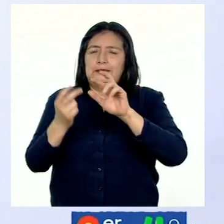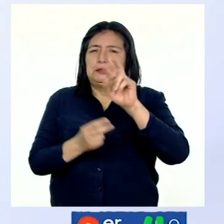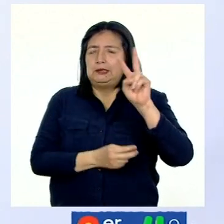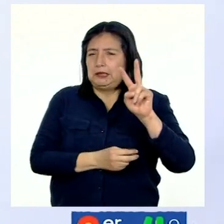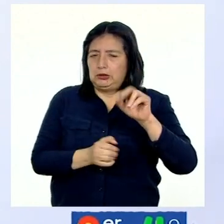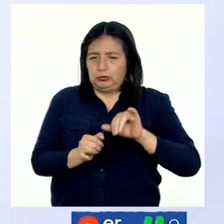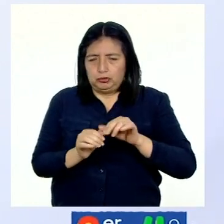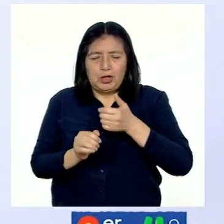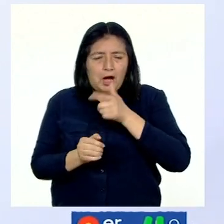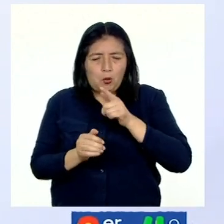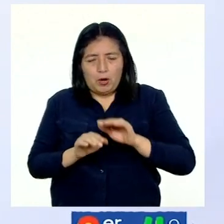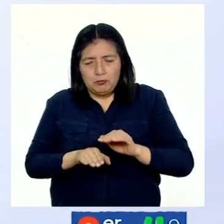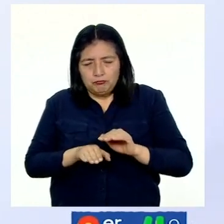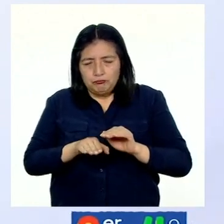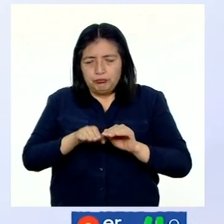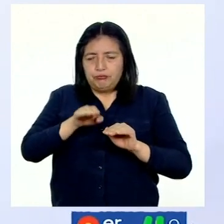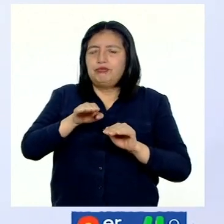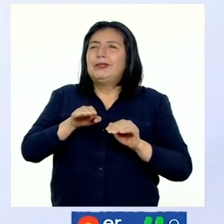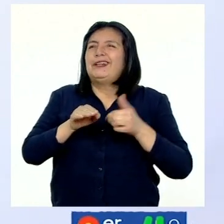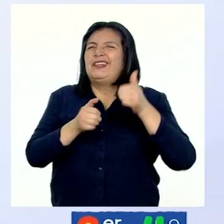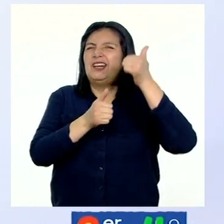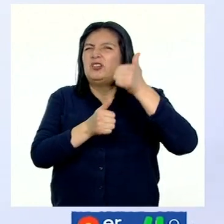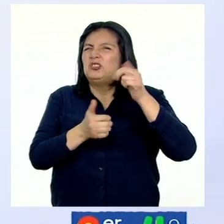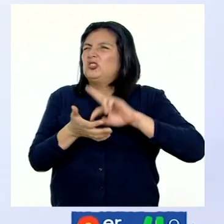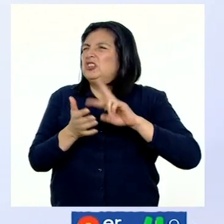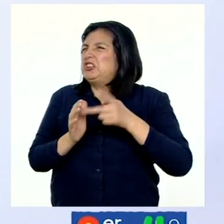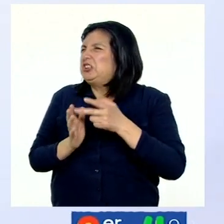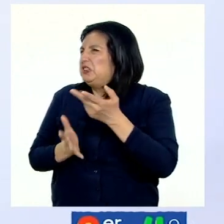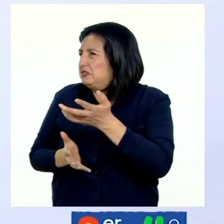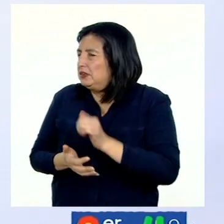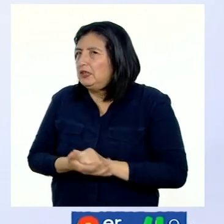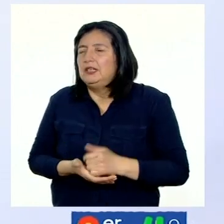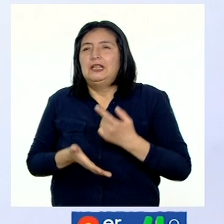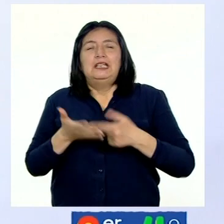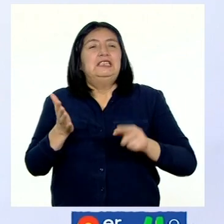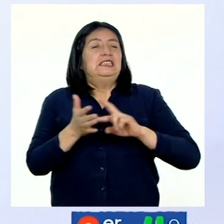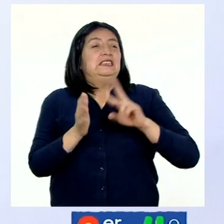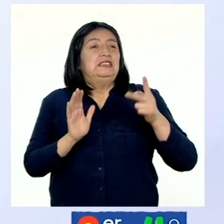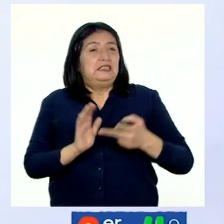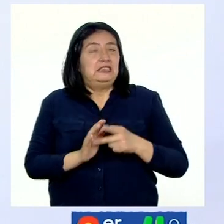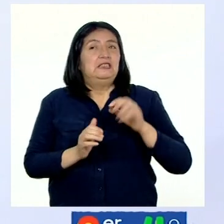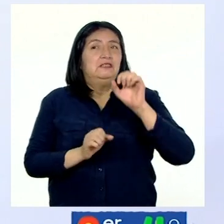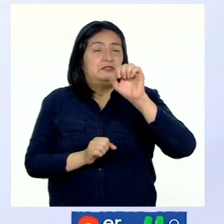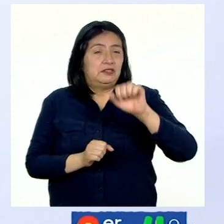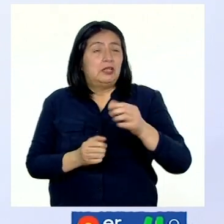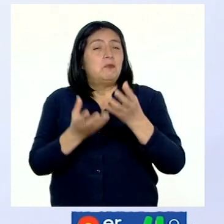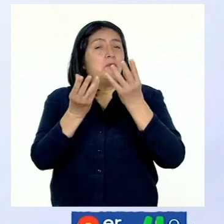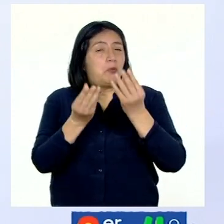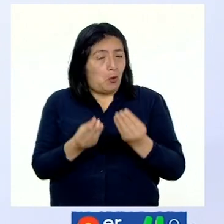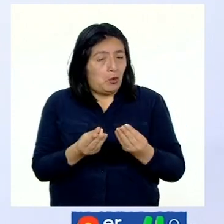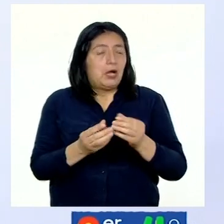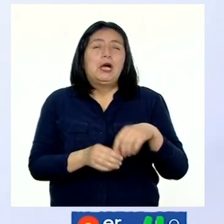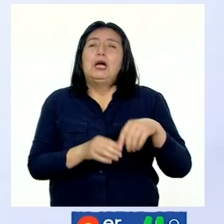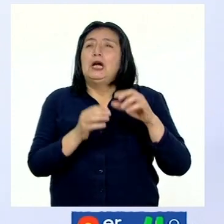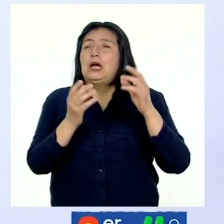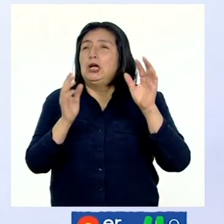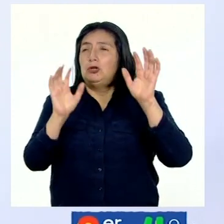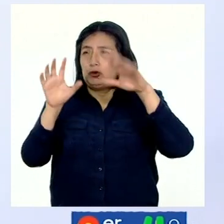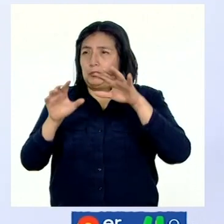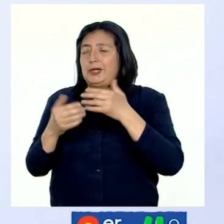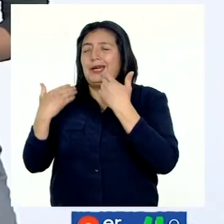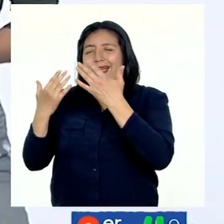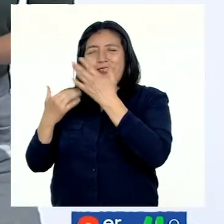milímetros de agua en agosto. ¿Qué significa esto? Pues significa que habrá poca lluvia. Gracias,